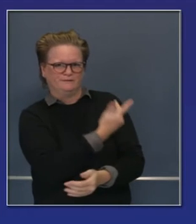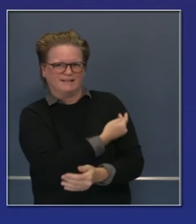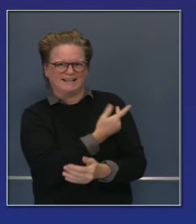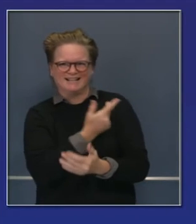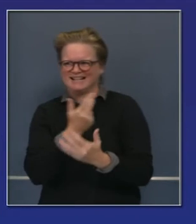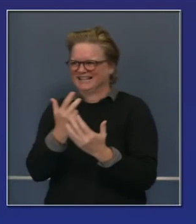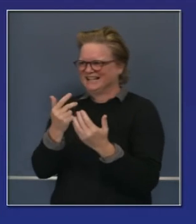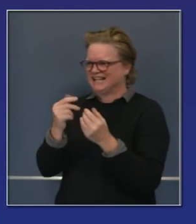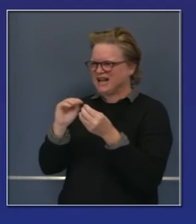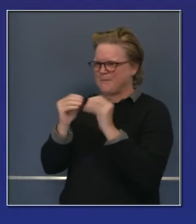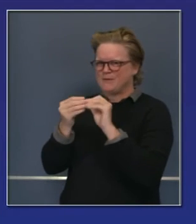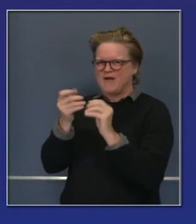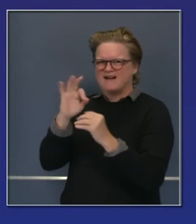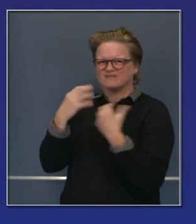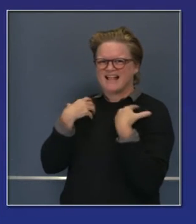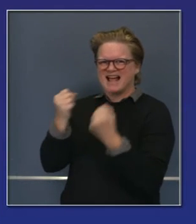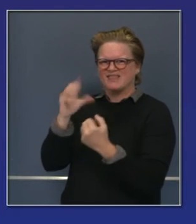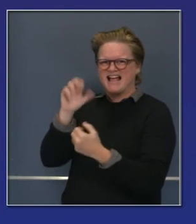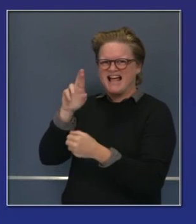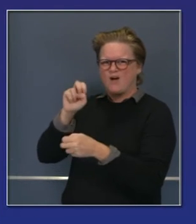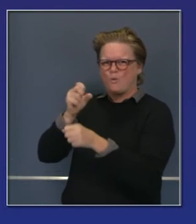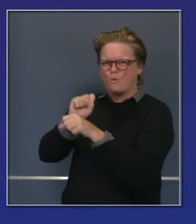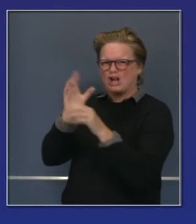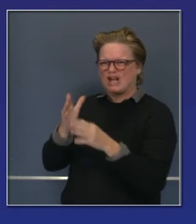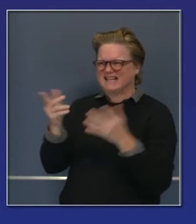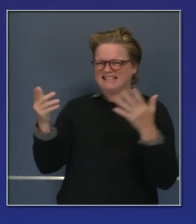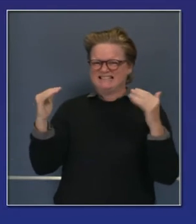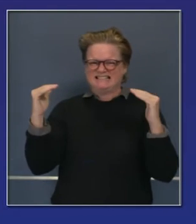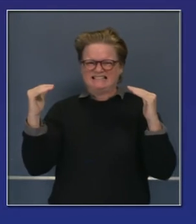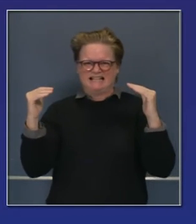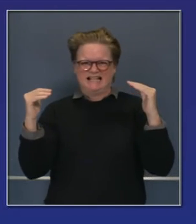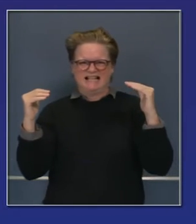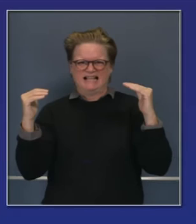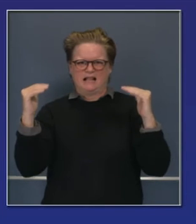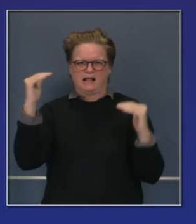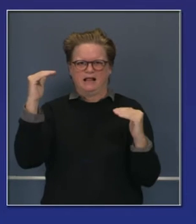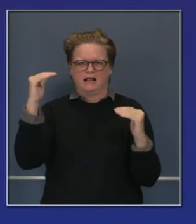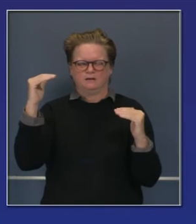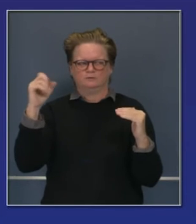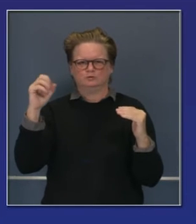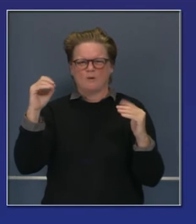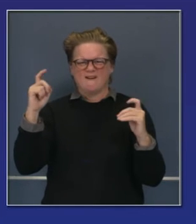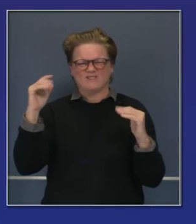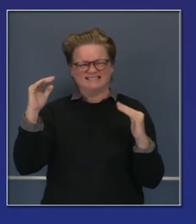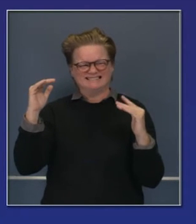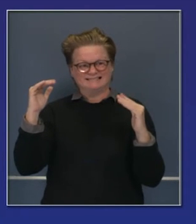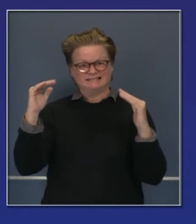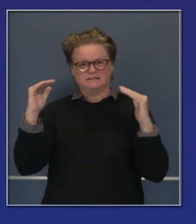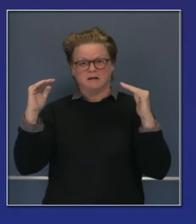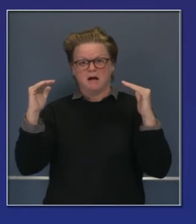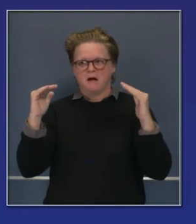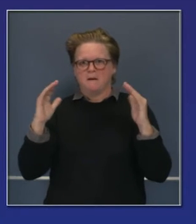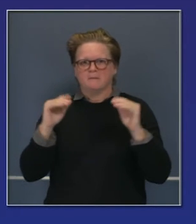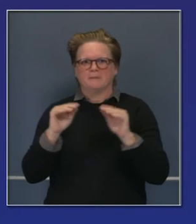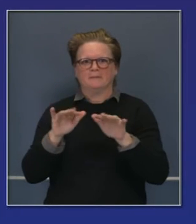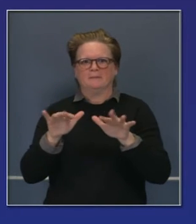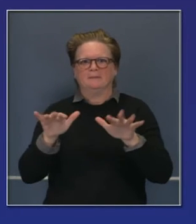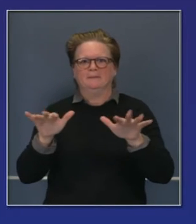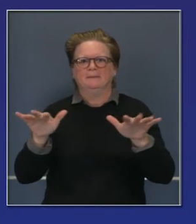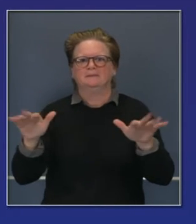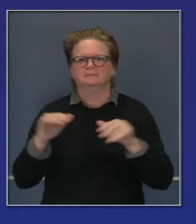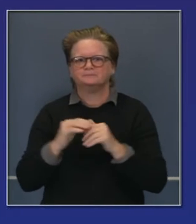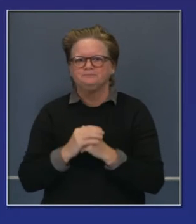no para quitarle entusiasmo. Debemos sentirnos entusiastas por estas vacunas. Y yo sí me siento emocionado. No quiero